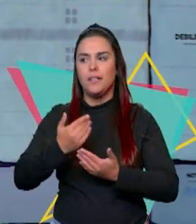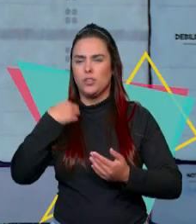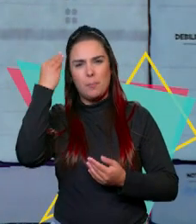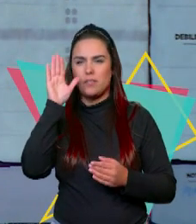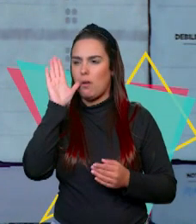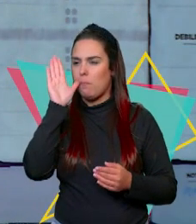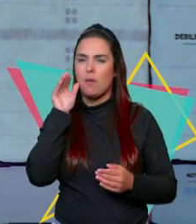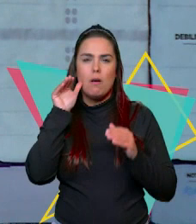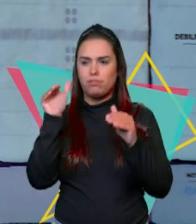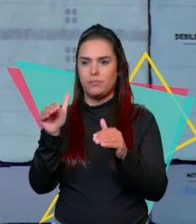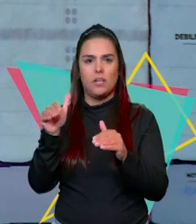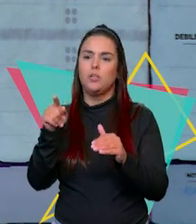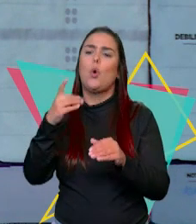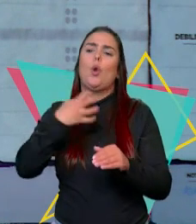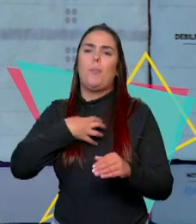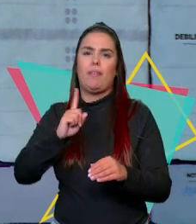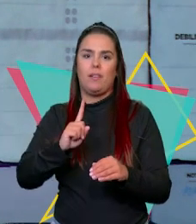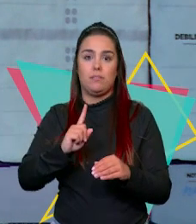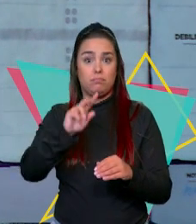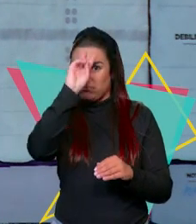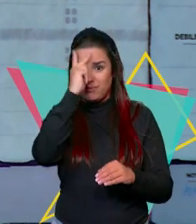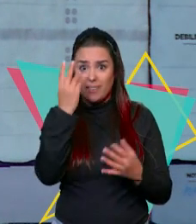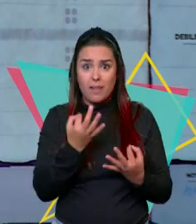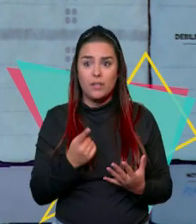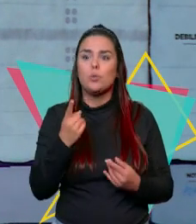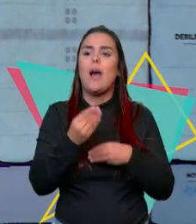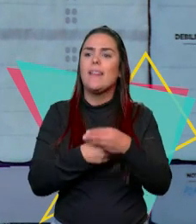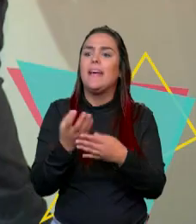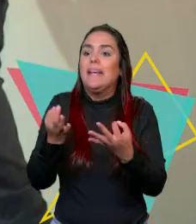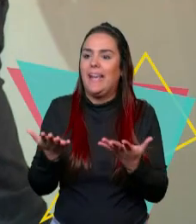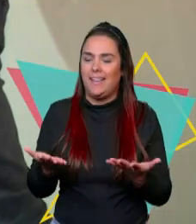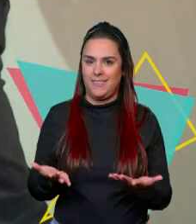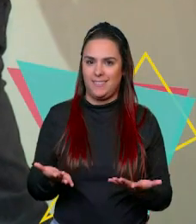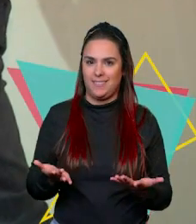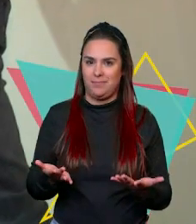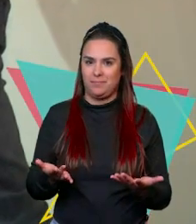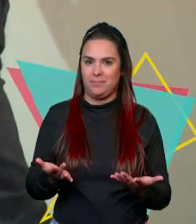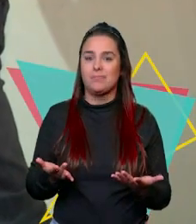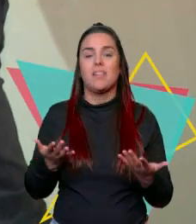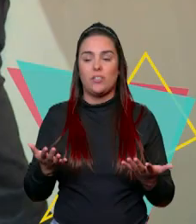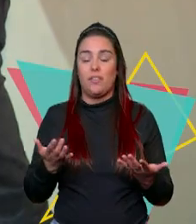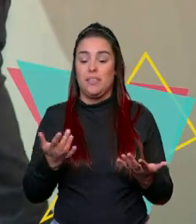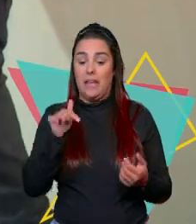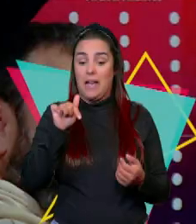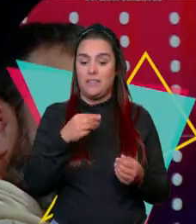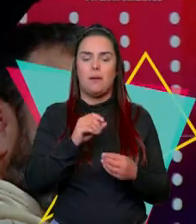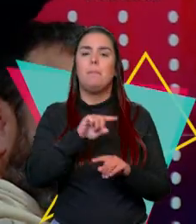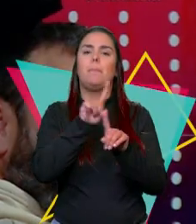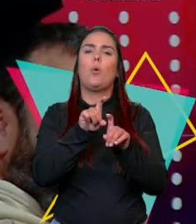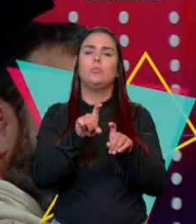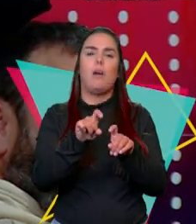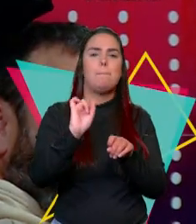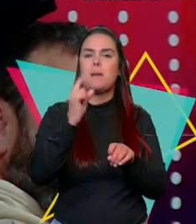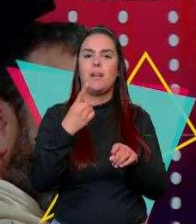pensamos en lo que no pueden hacer y simplemente es cambiar el chip y decir ¿qué pueden hacer? Sin embargo en la discapacidad parece que lo primero que se